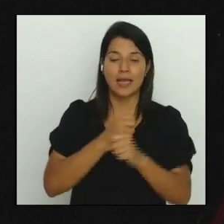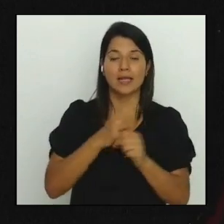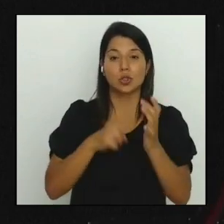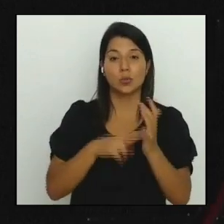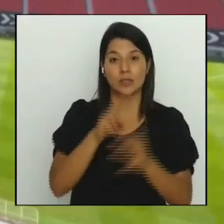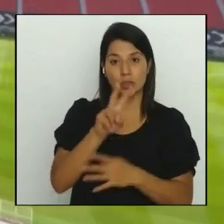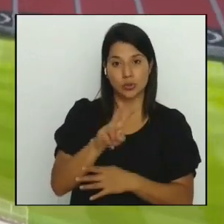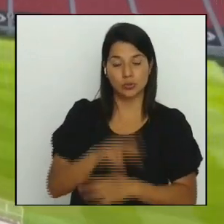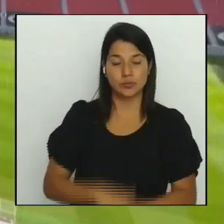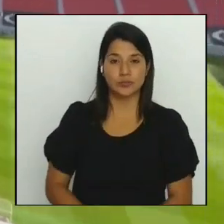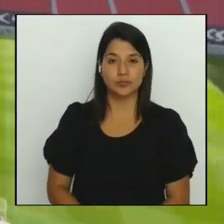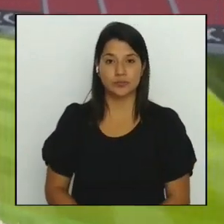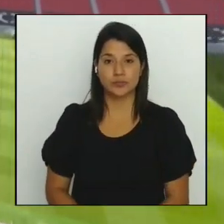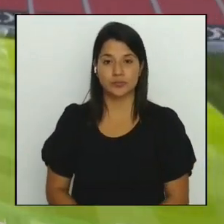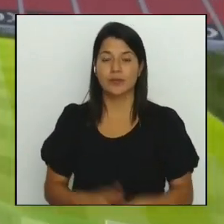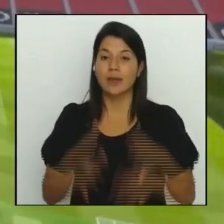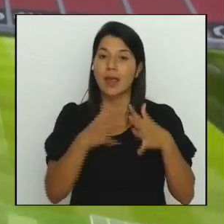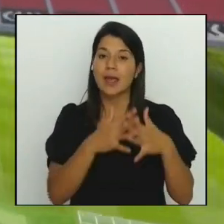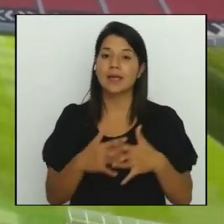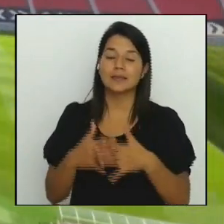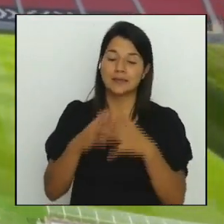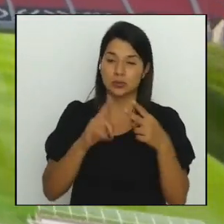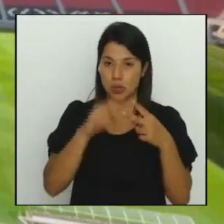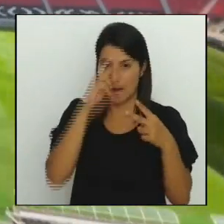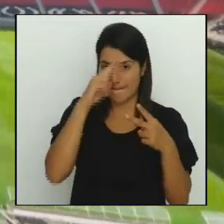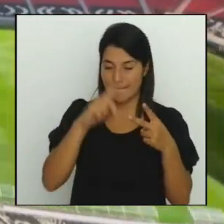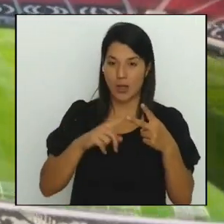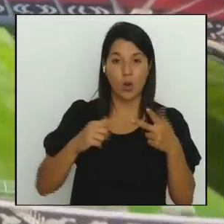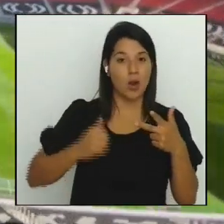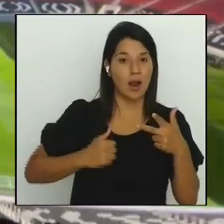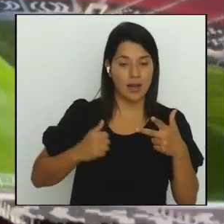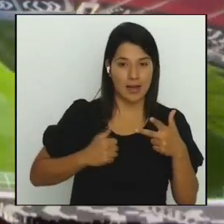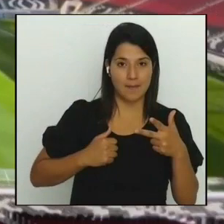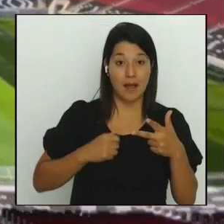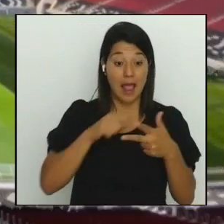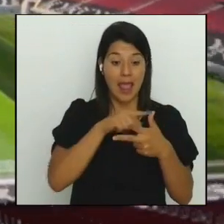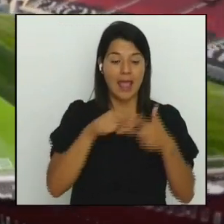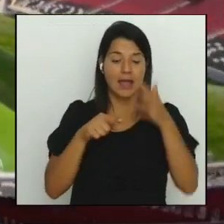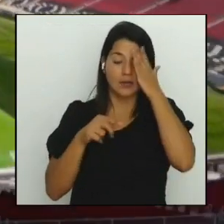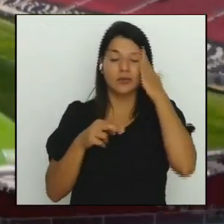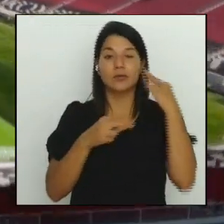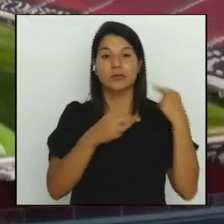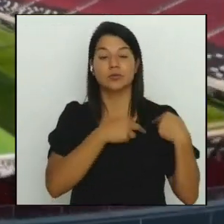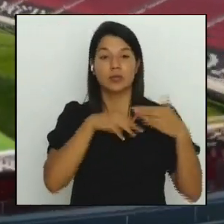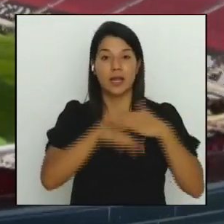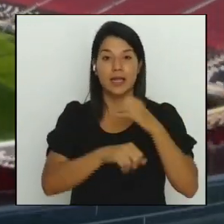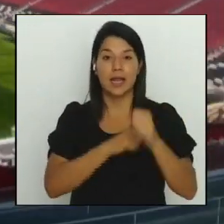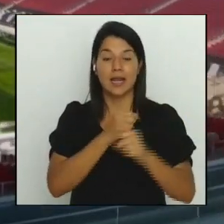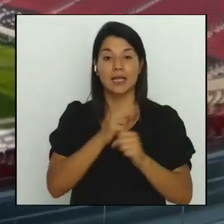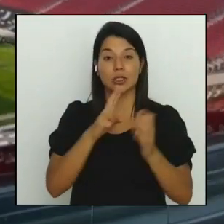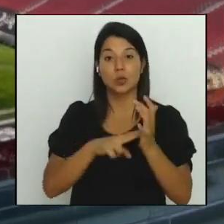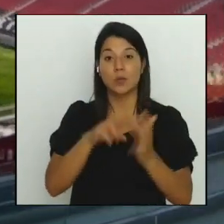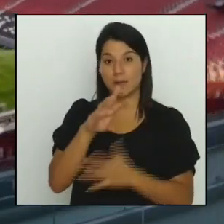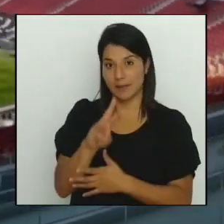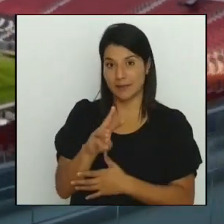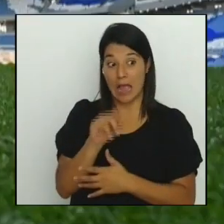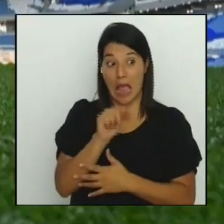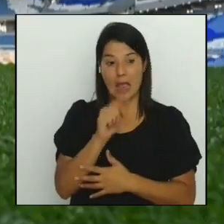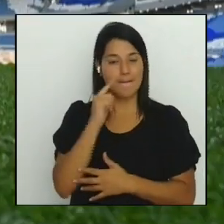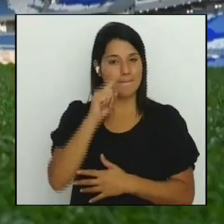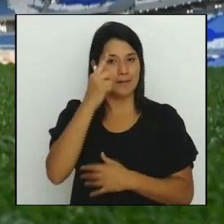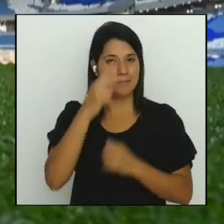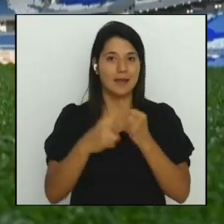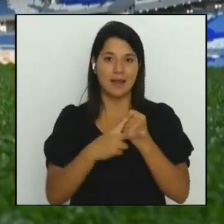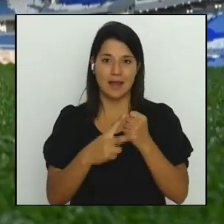Estados Unidos México y Canadá serán sedes en 2026 cuando el torneo adopte por primera vez el formato de